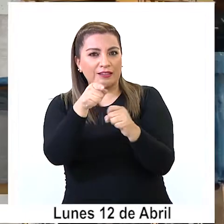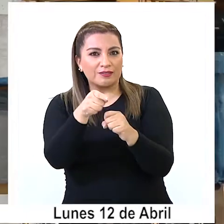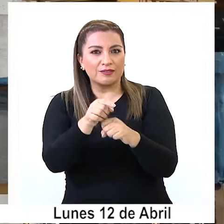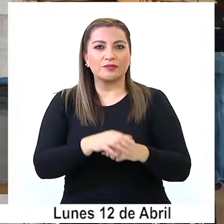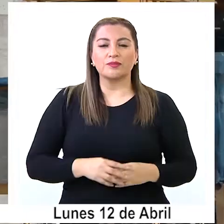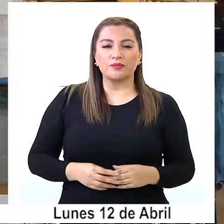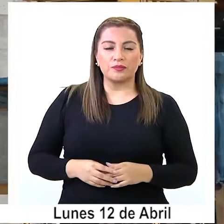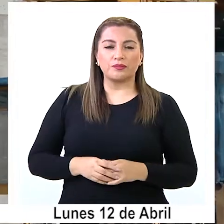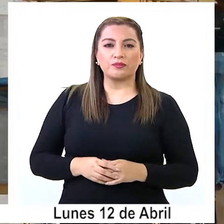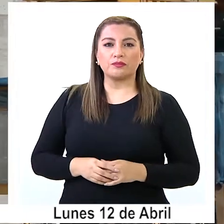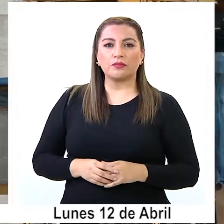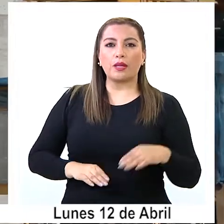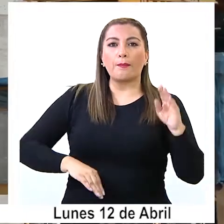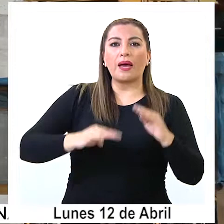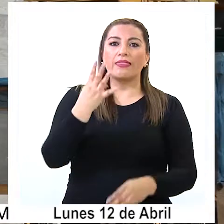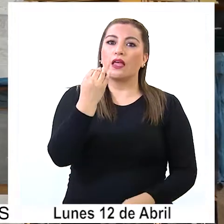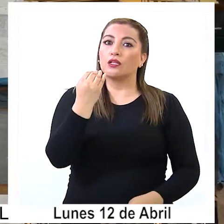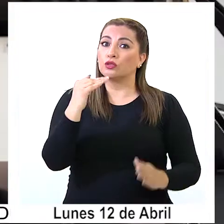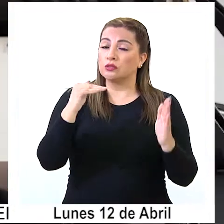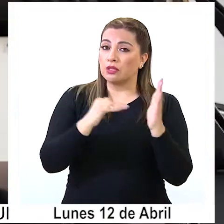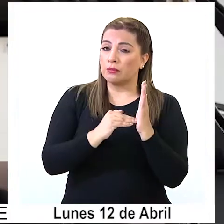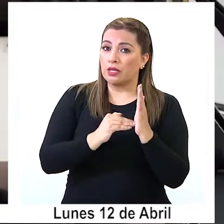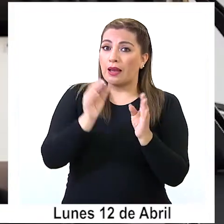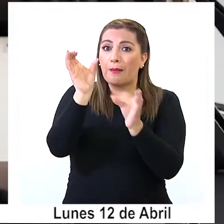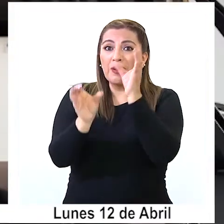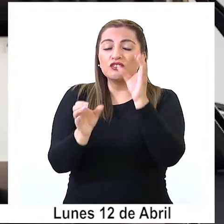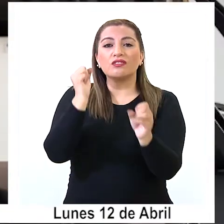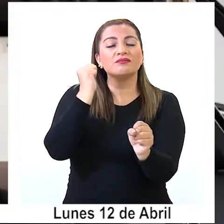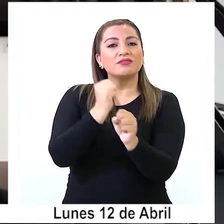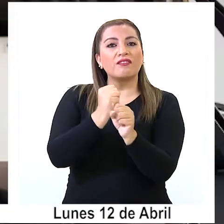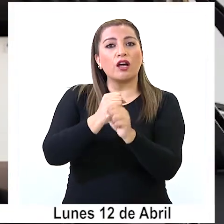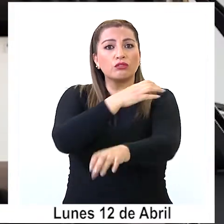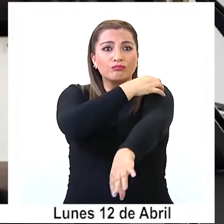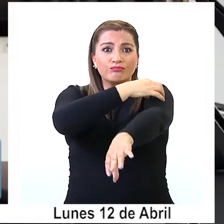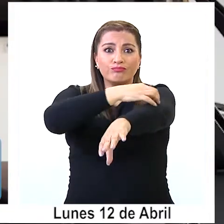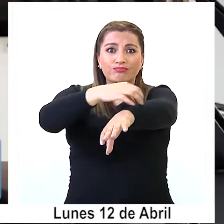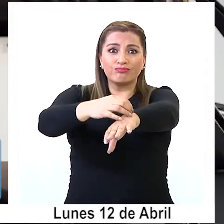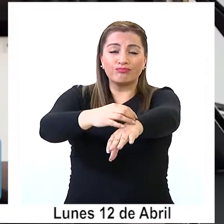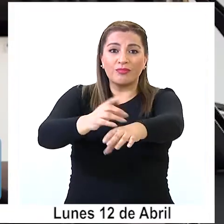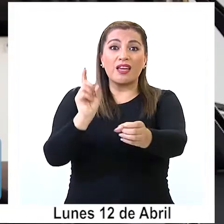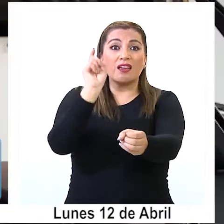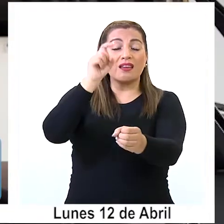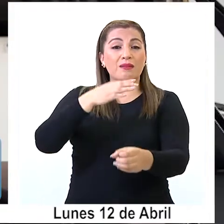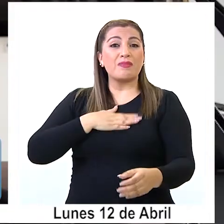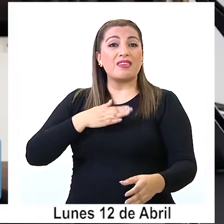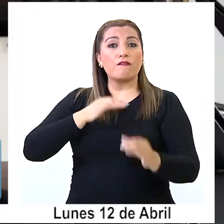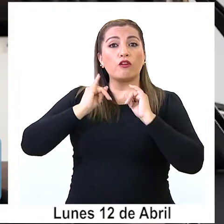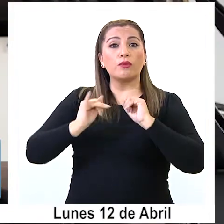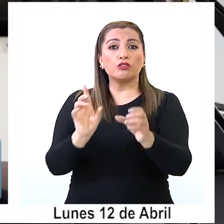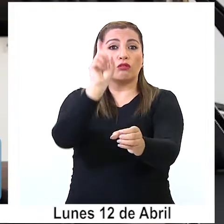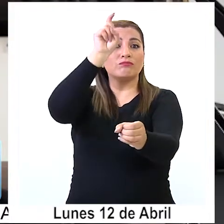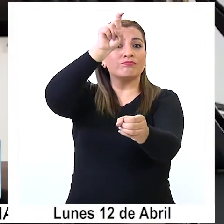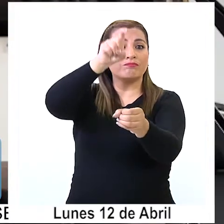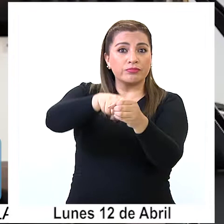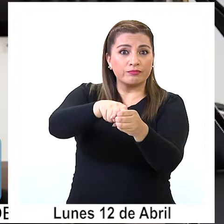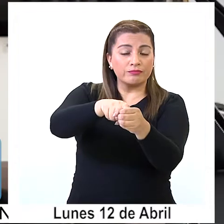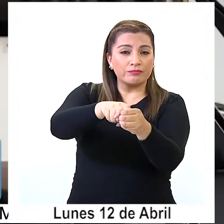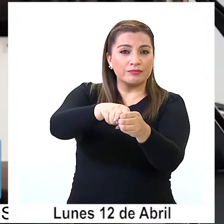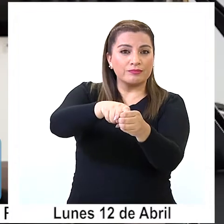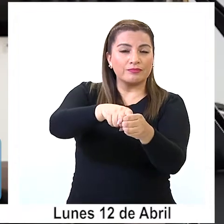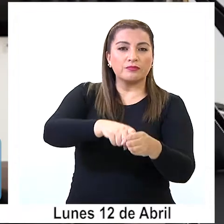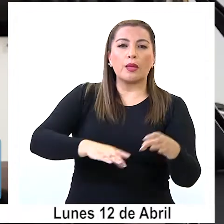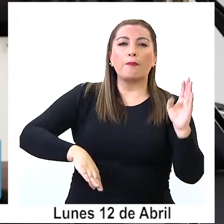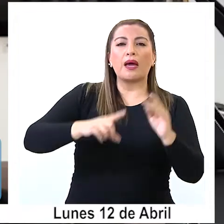espacio virtual. Ya son más de 14.000 los trabajadores que a nivel nacional han ingresado sus datos al portal, de los cuales